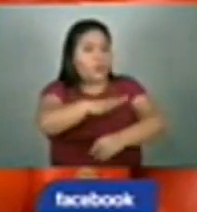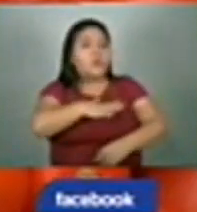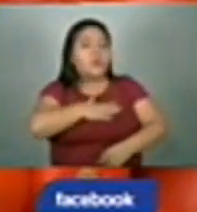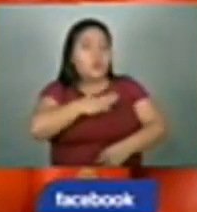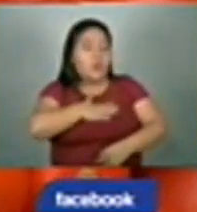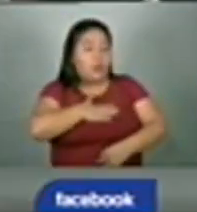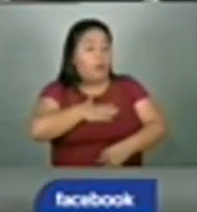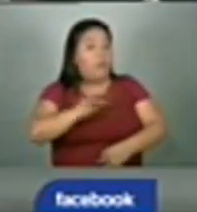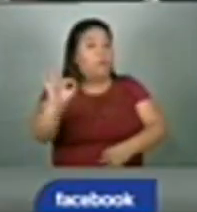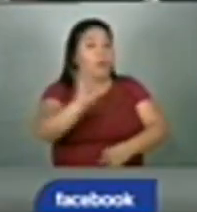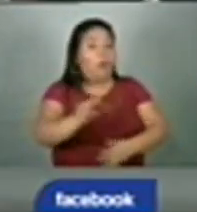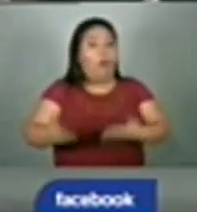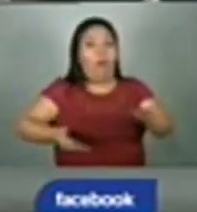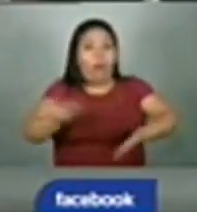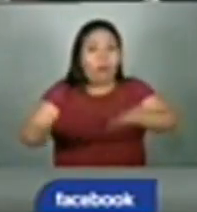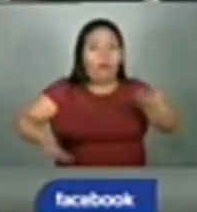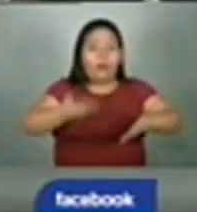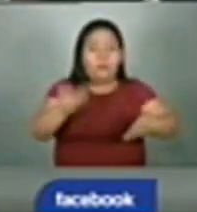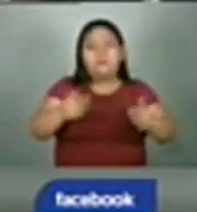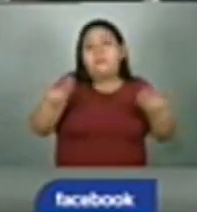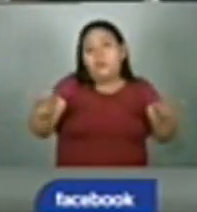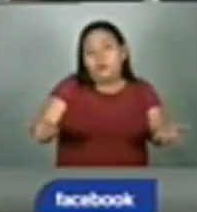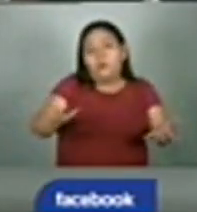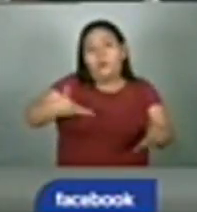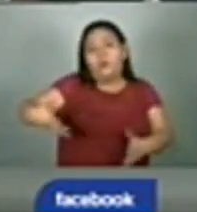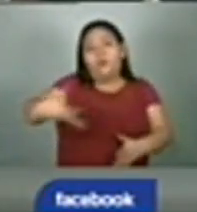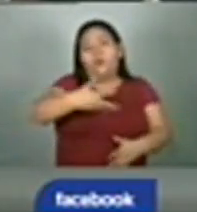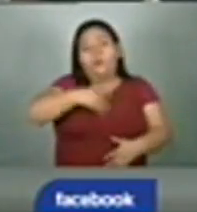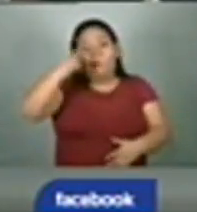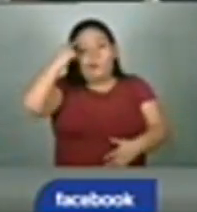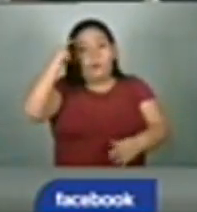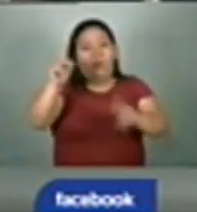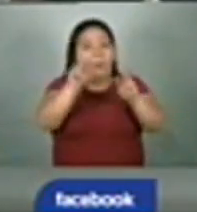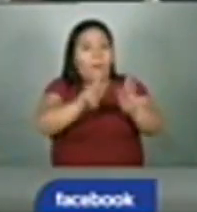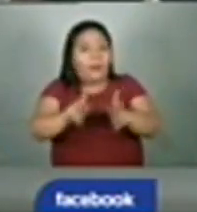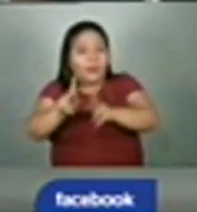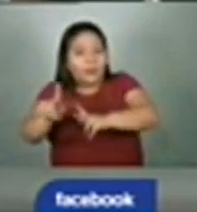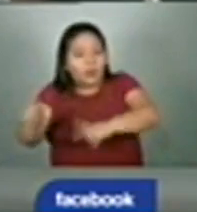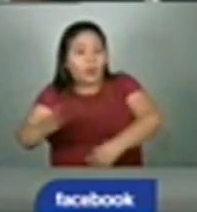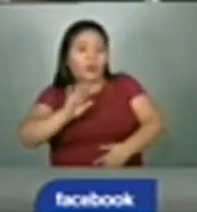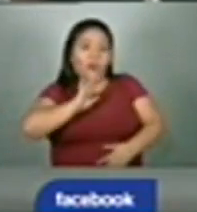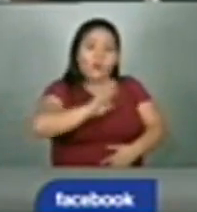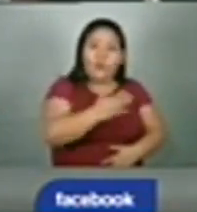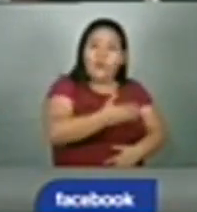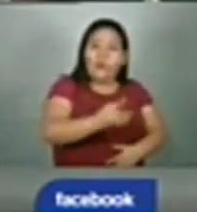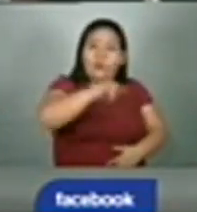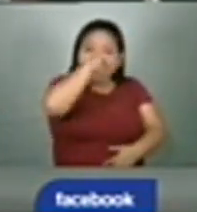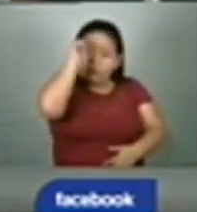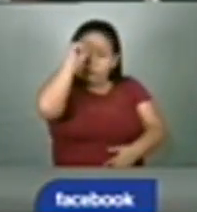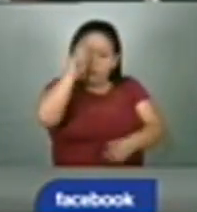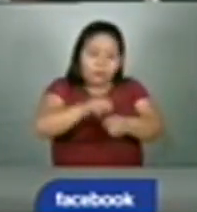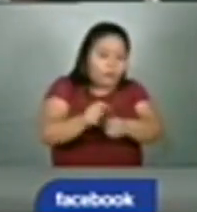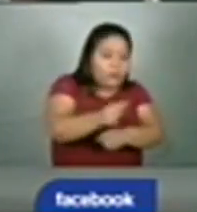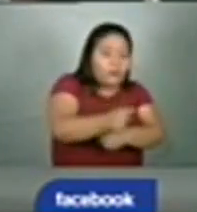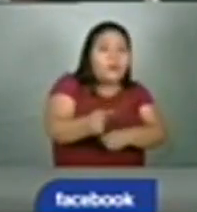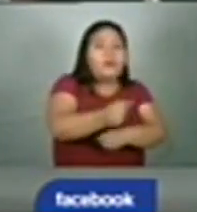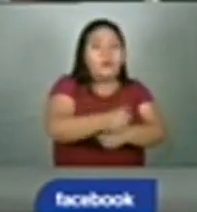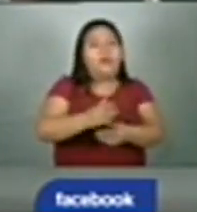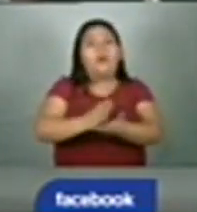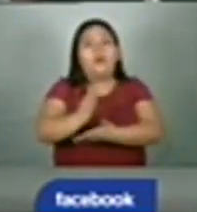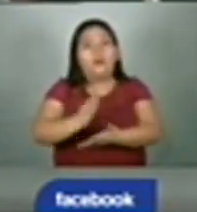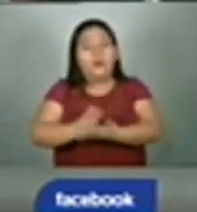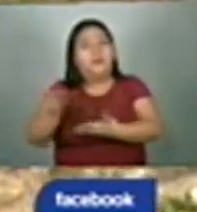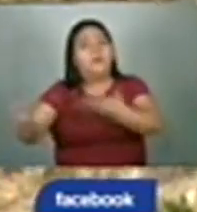productor de una demanda constante y de esa forma uno puede planificar sus cosechas, sus cultivos y trabajar con un acceso para